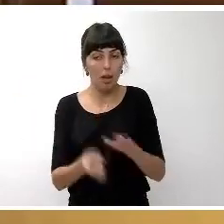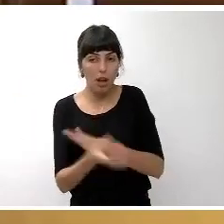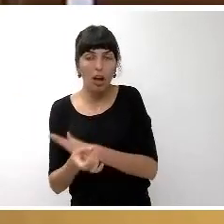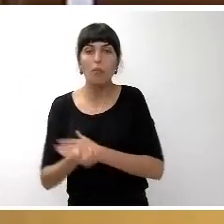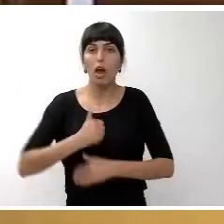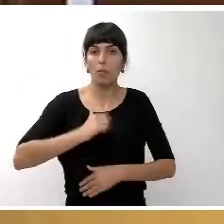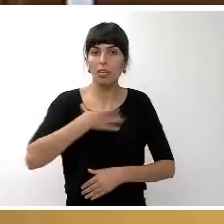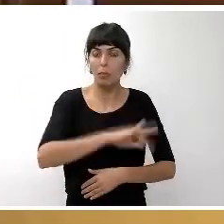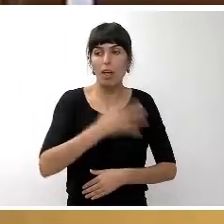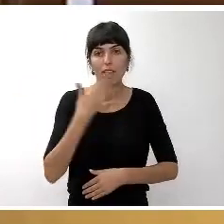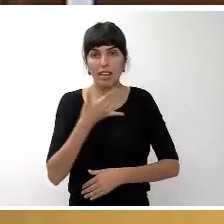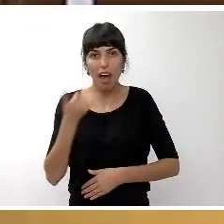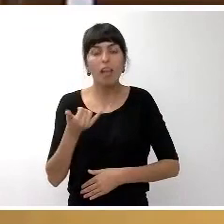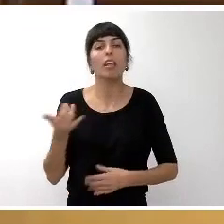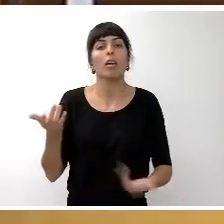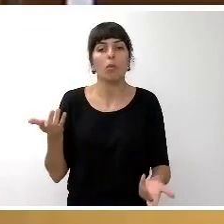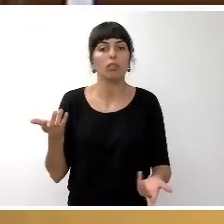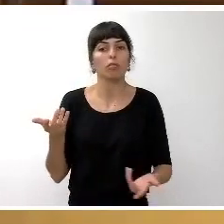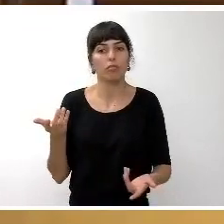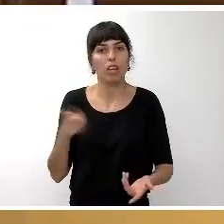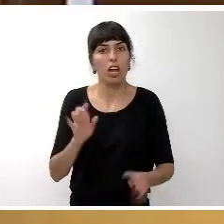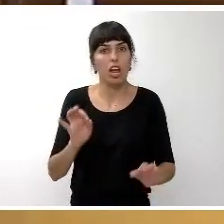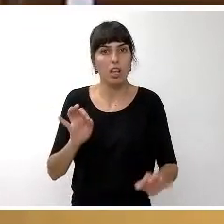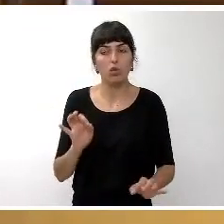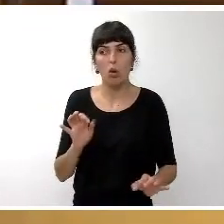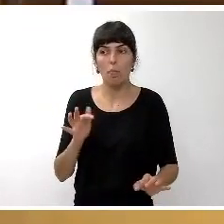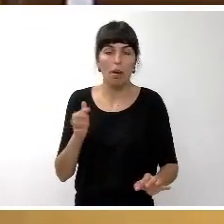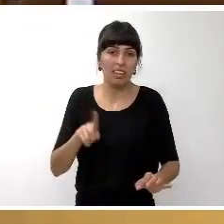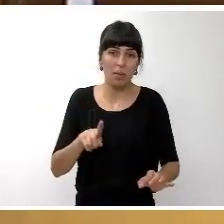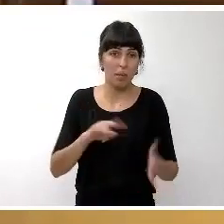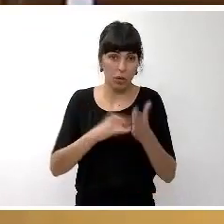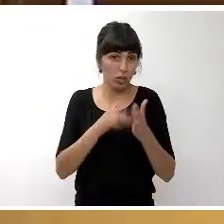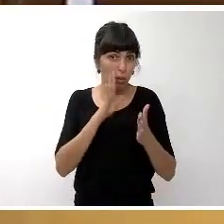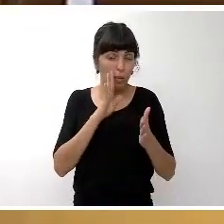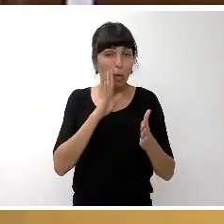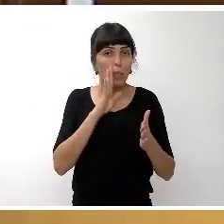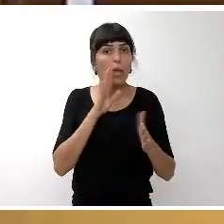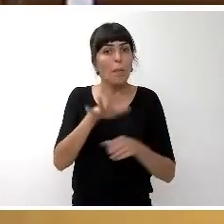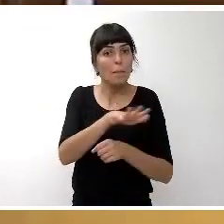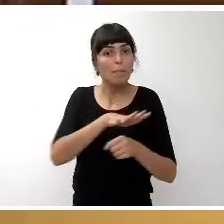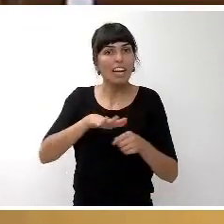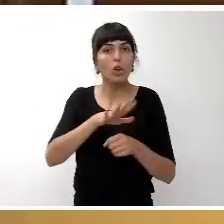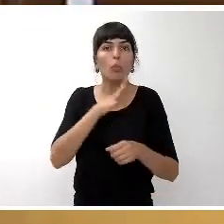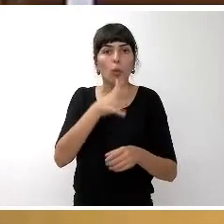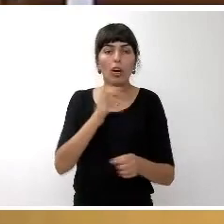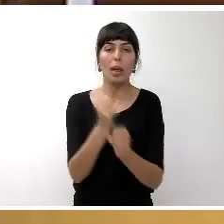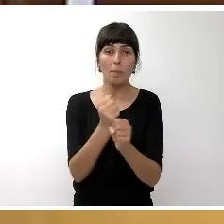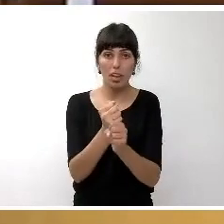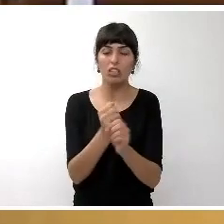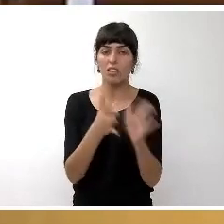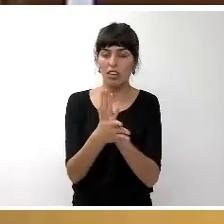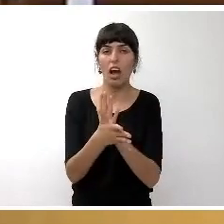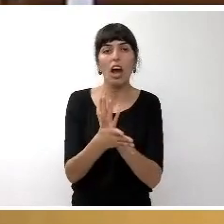próximo, pero sobre todo también, y eso es distintivo del proyecto Barrios por el Empleo, aquellos que tienen menos capacidades y hay que ayudar,